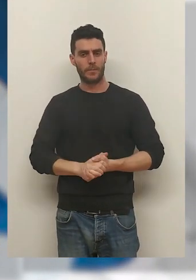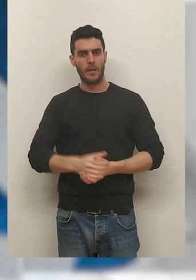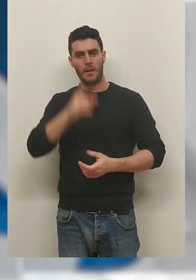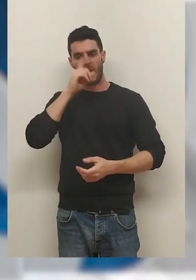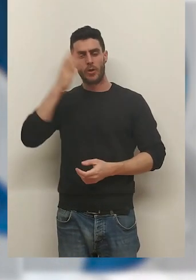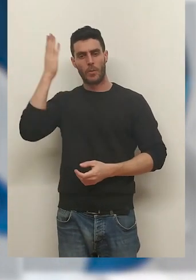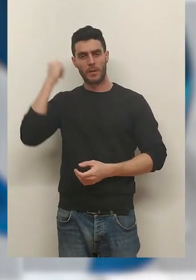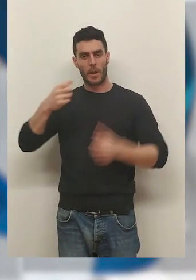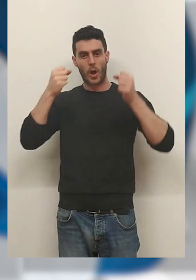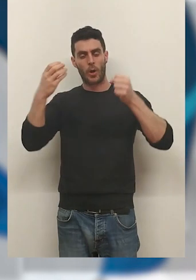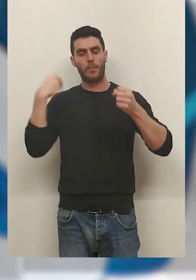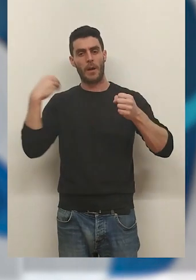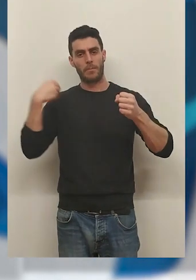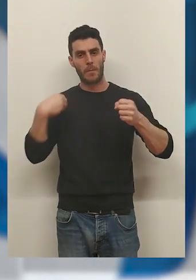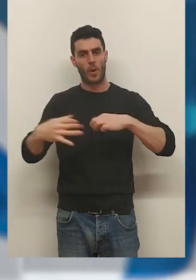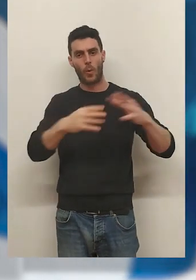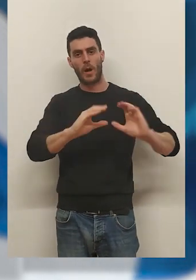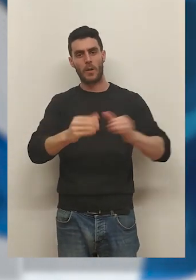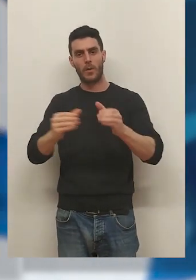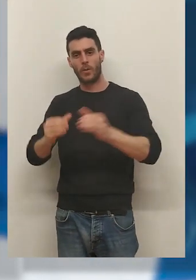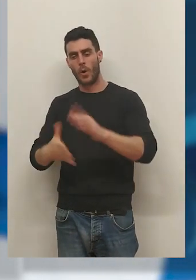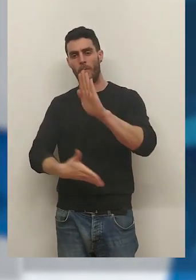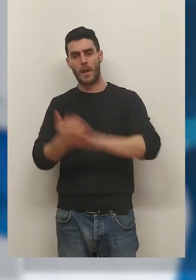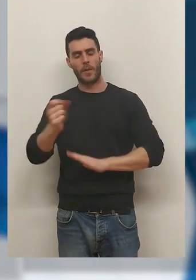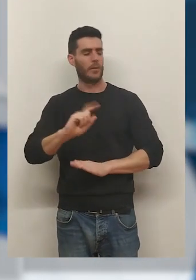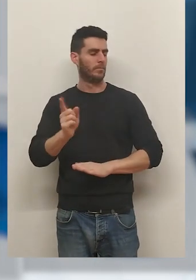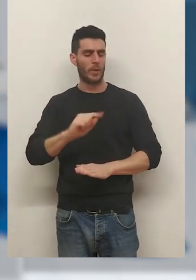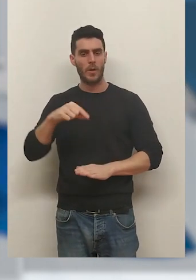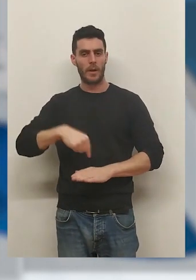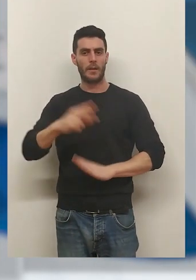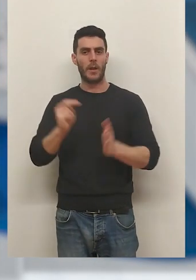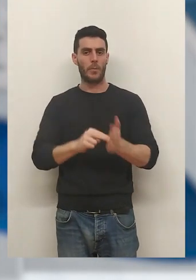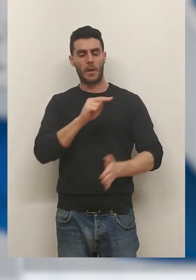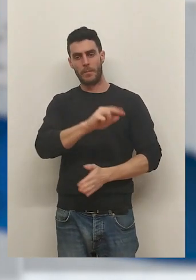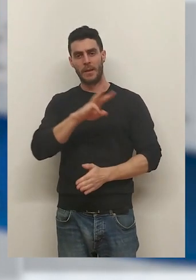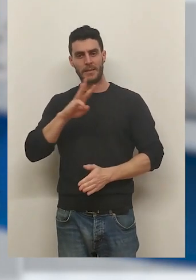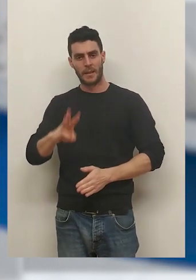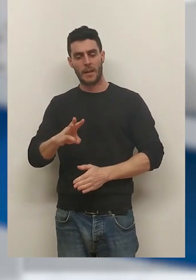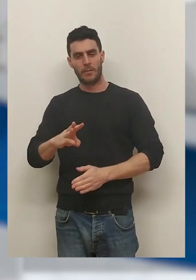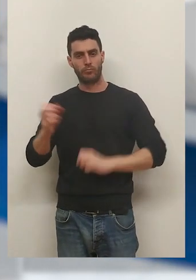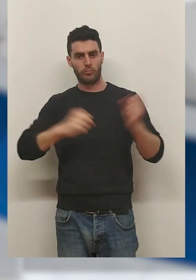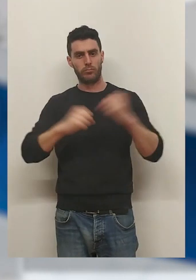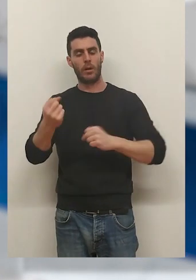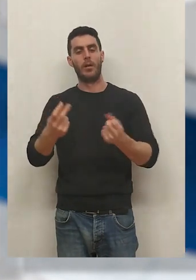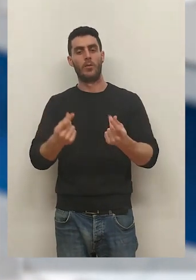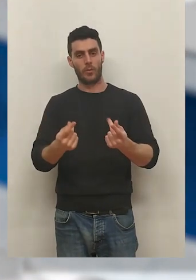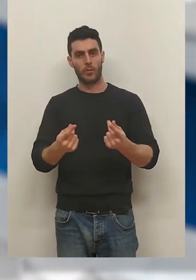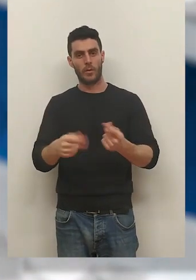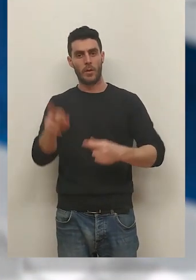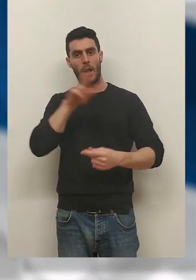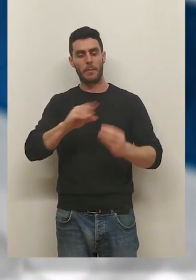El año pasado esta Copa ya se jugó por clubes y no por federaciones y en este 2023 que se disputa en Logroño